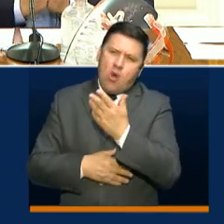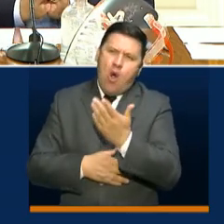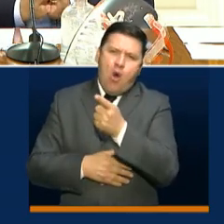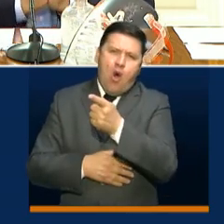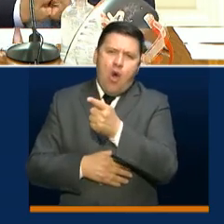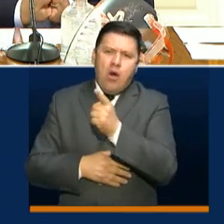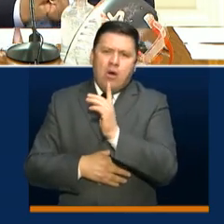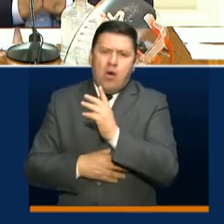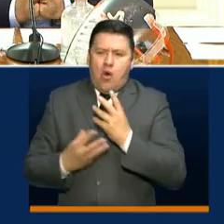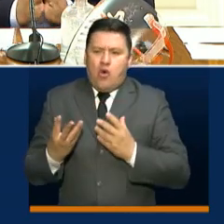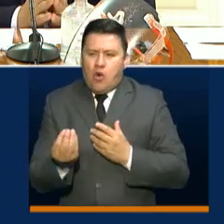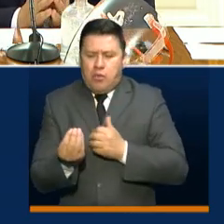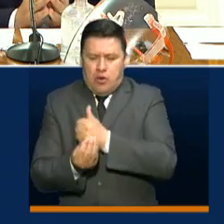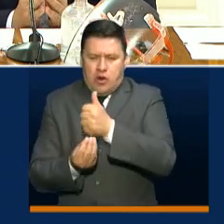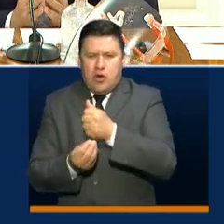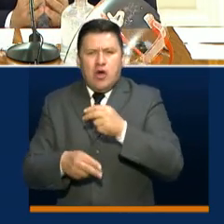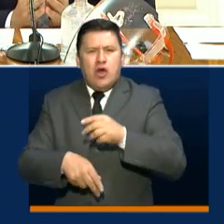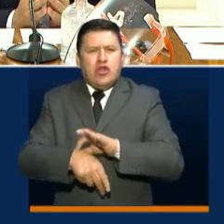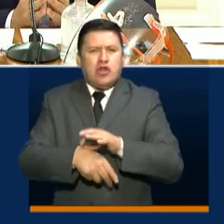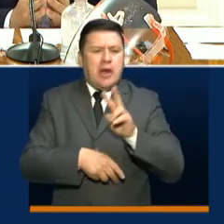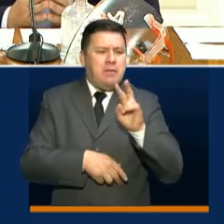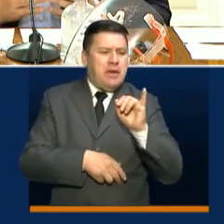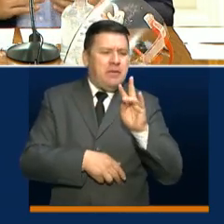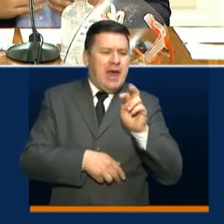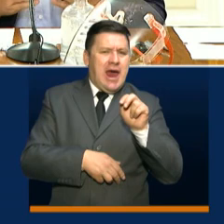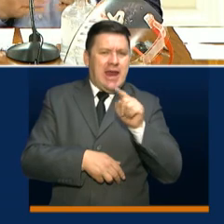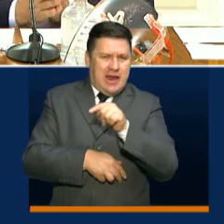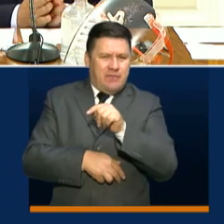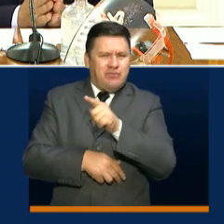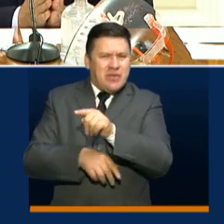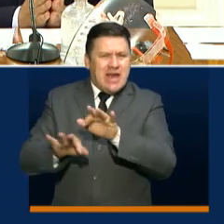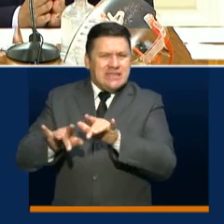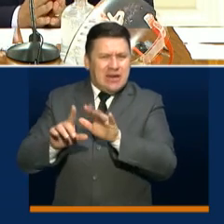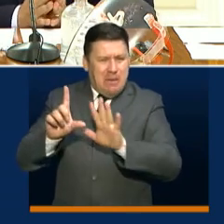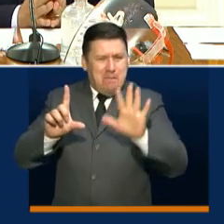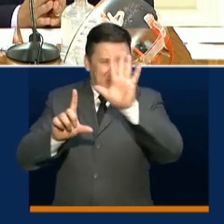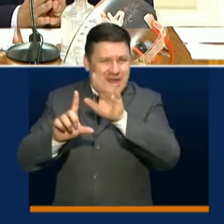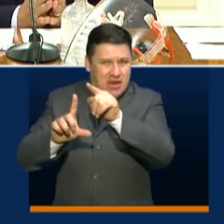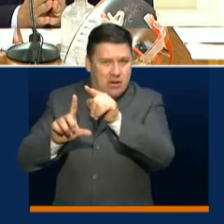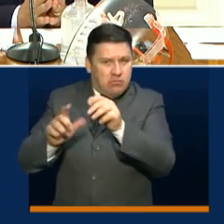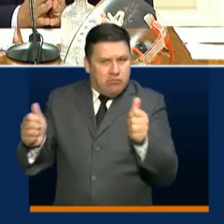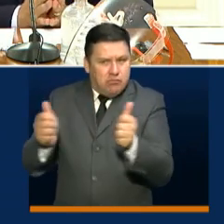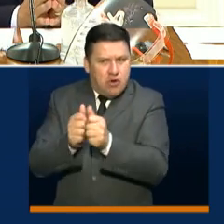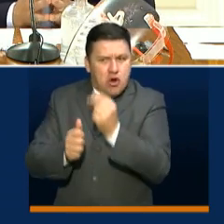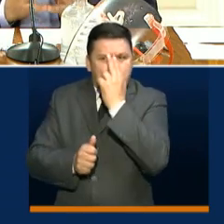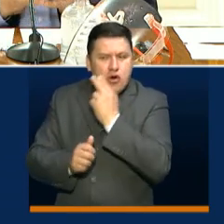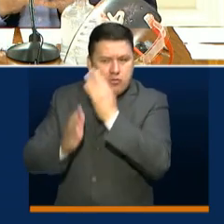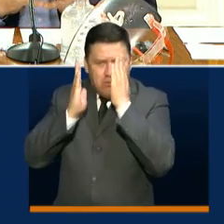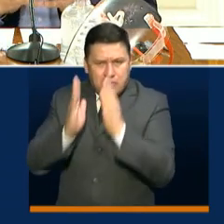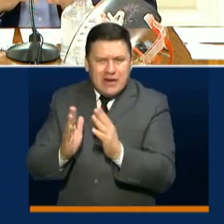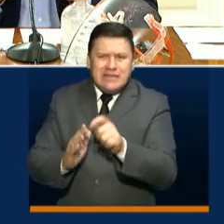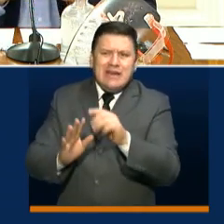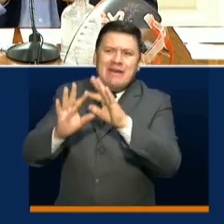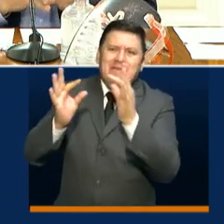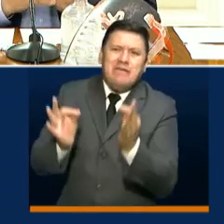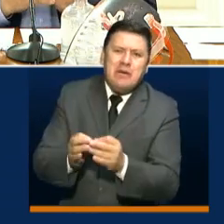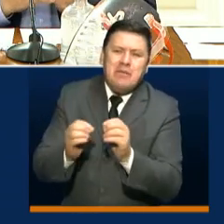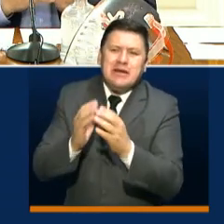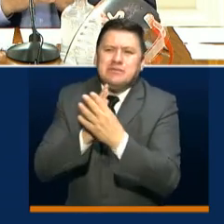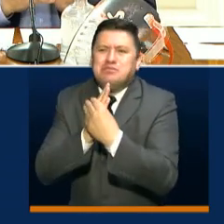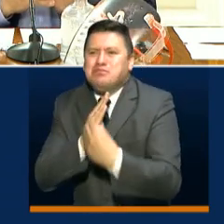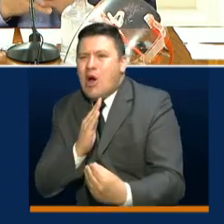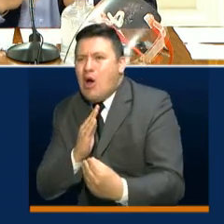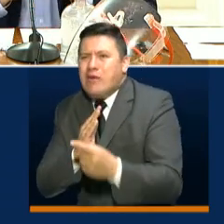manera como usted y su equipo, la doctora Viviana, la secretaria que veíamos ahora en el video, se han comprometido en llegar a las familias más